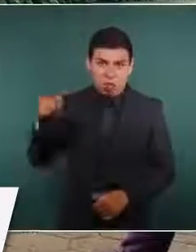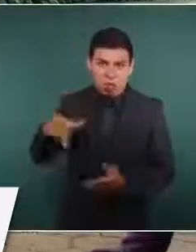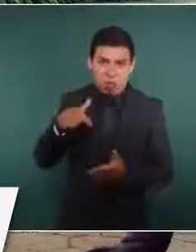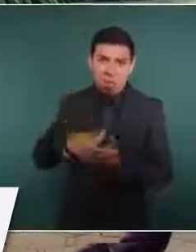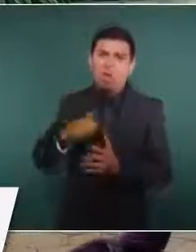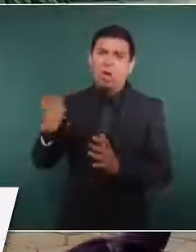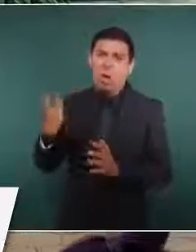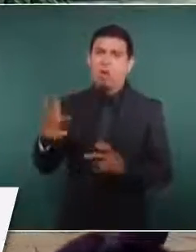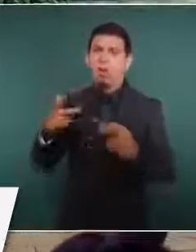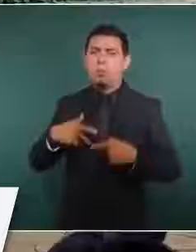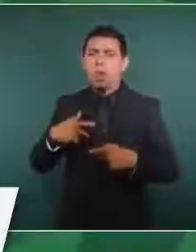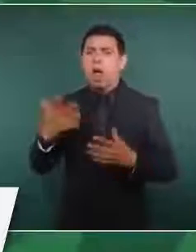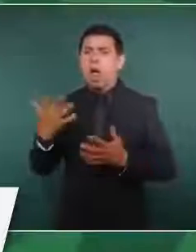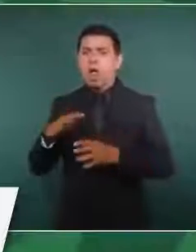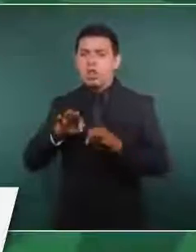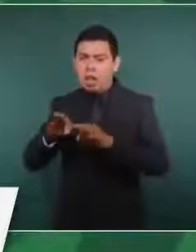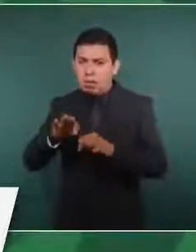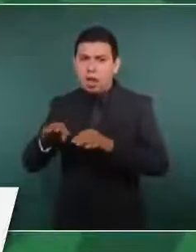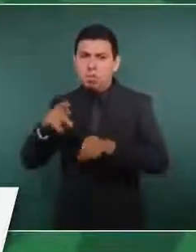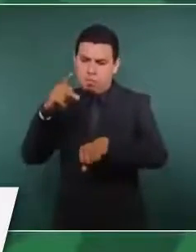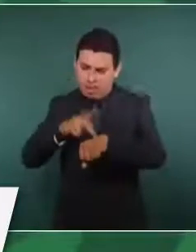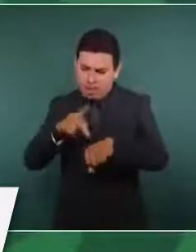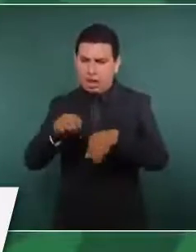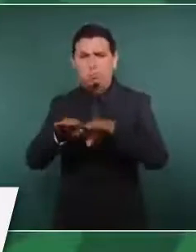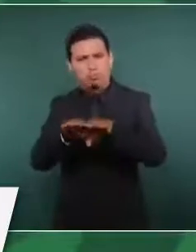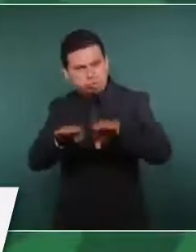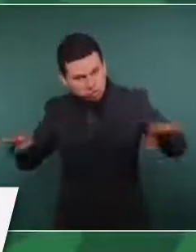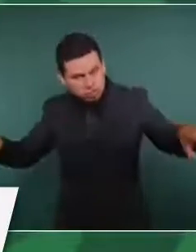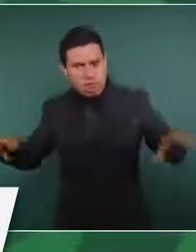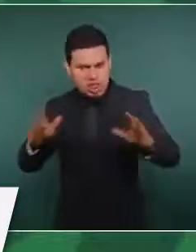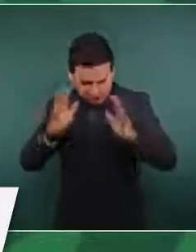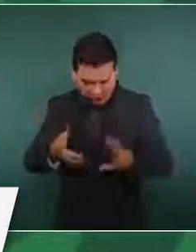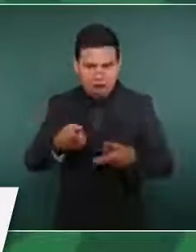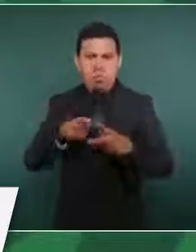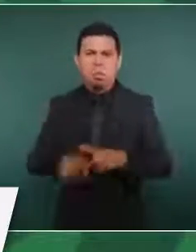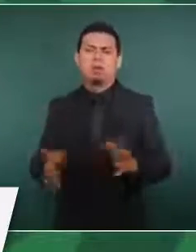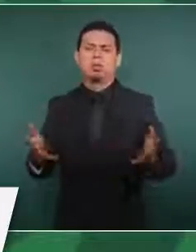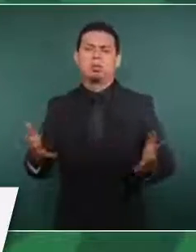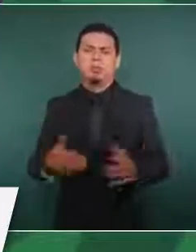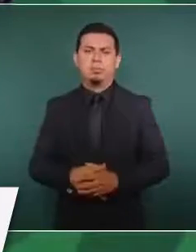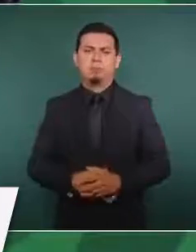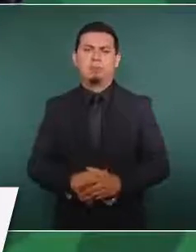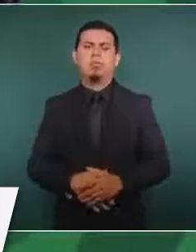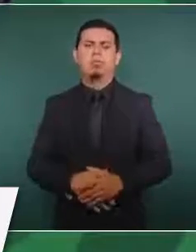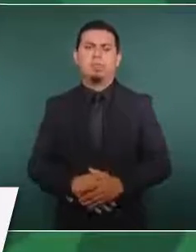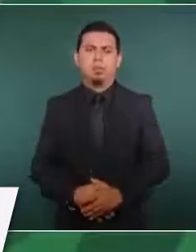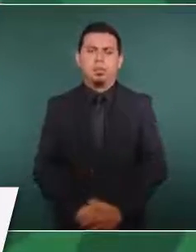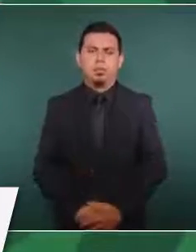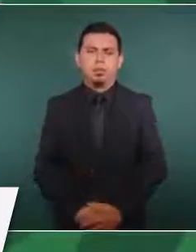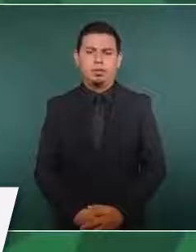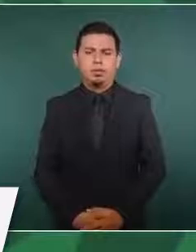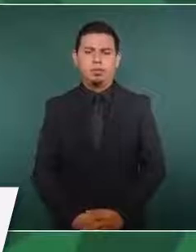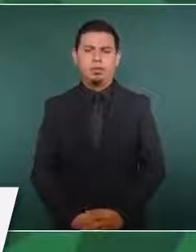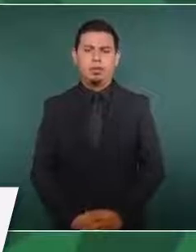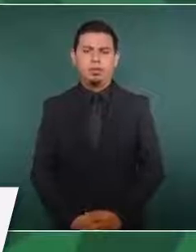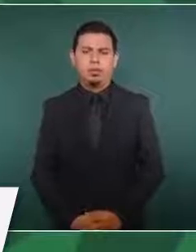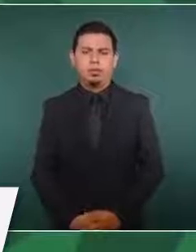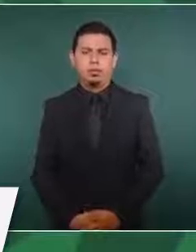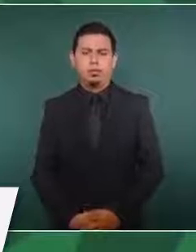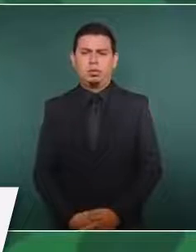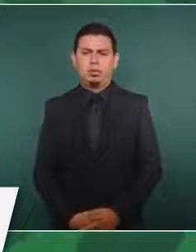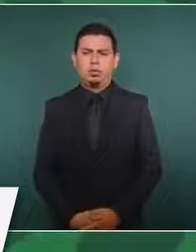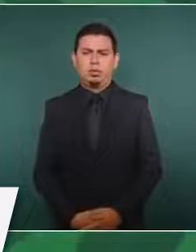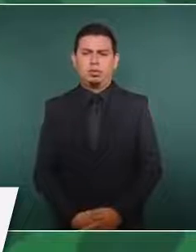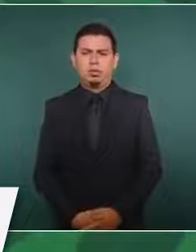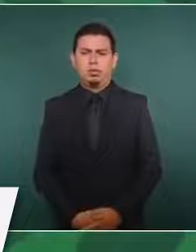haciendo caminos de concreto. Y la buena noticia es que a pesar de que por ahí fue